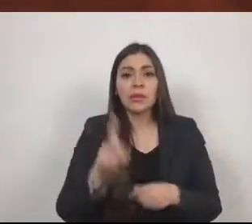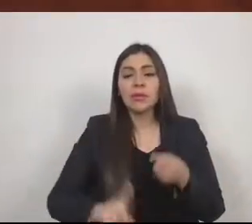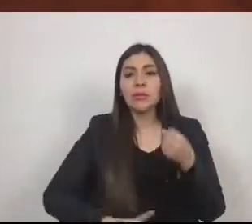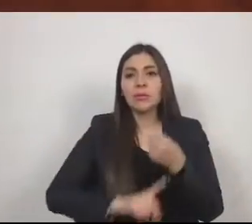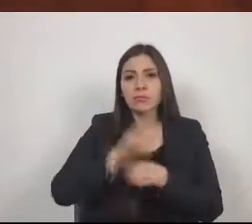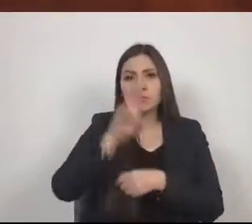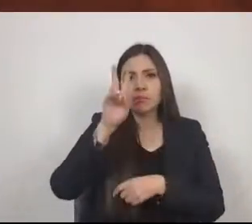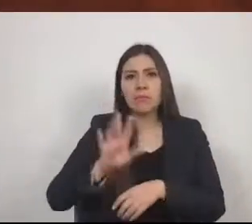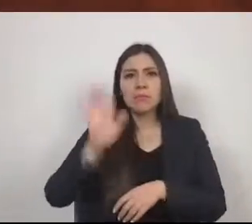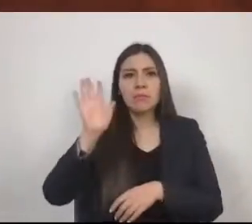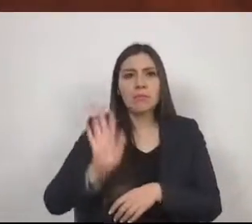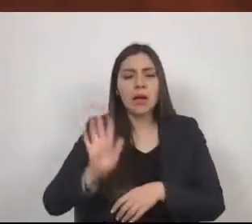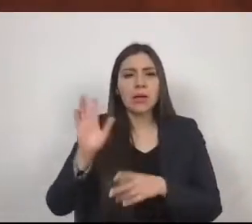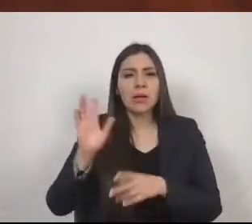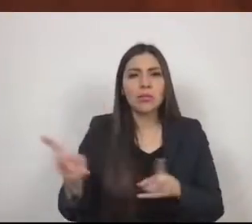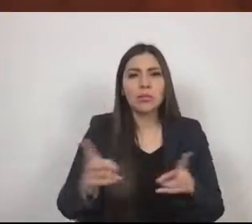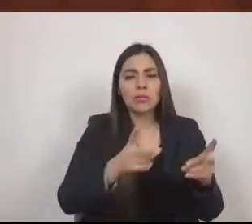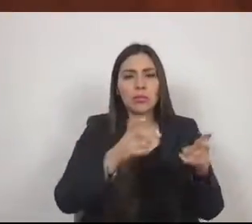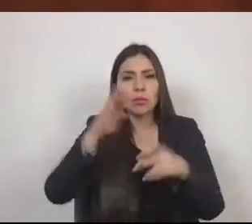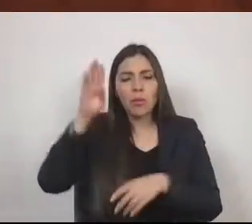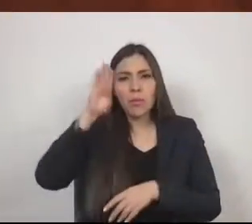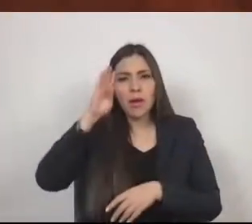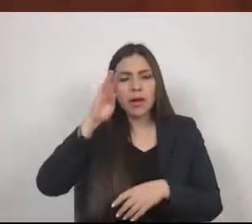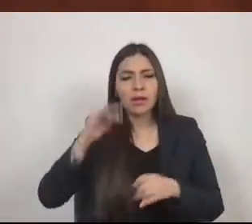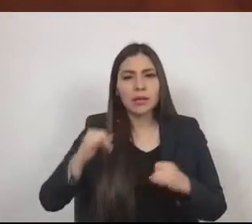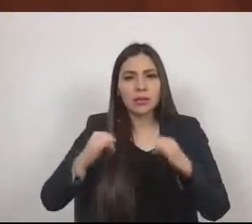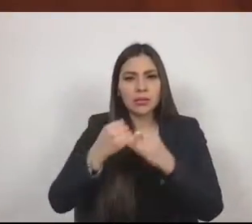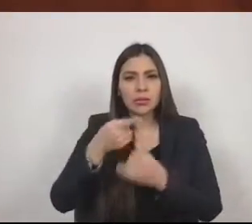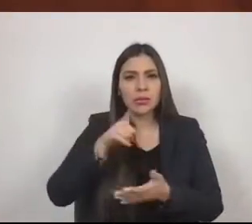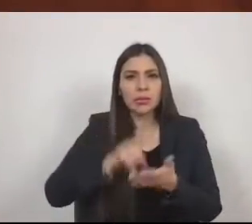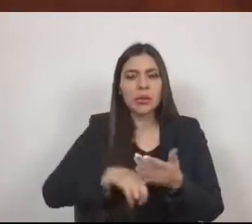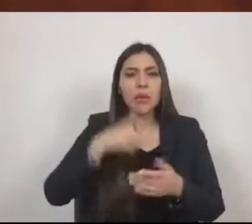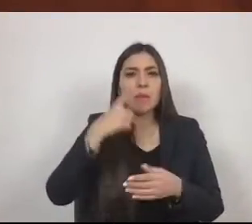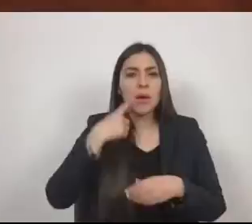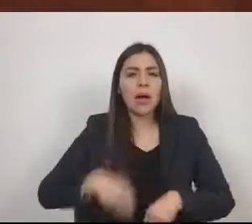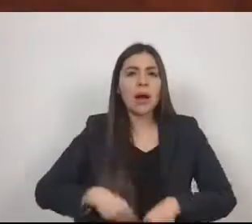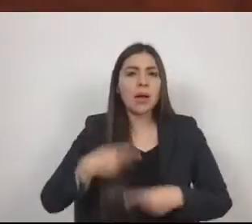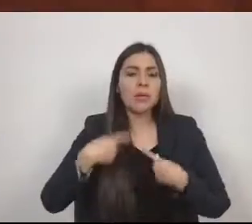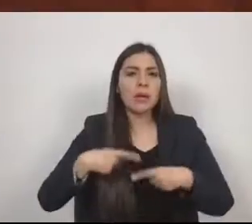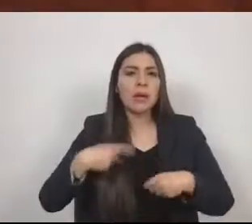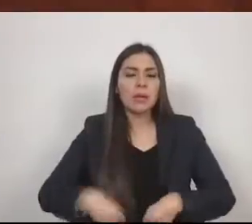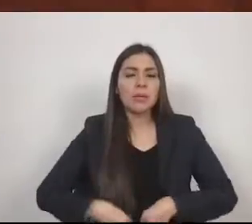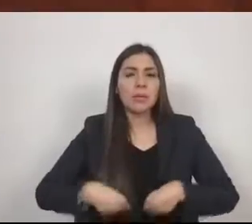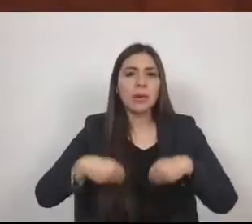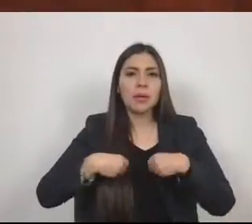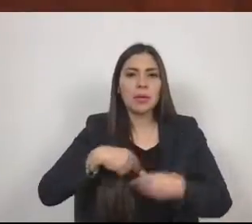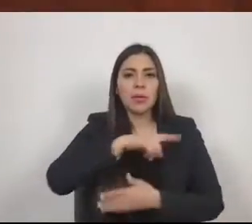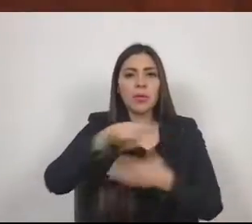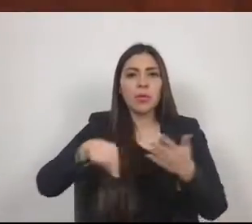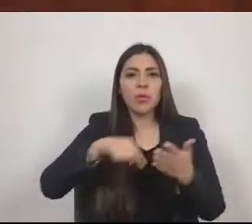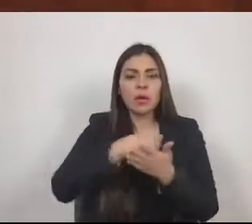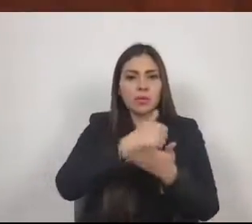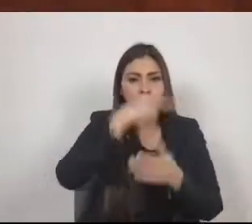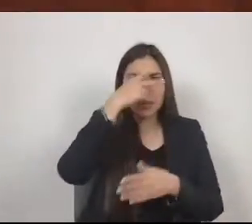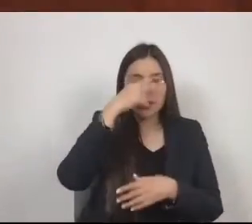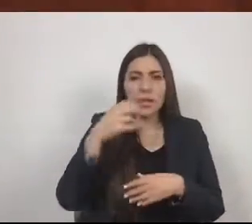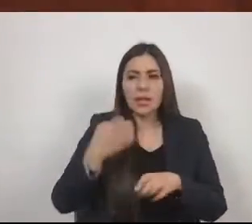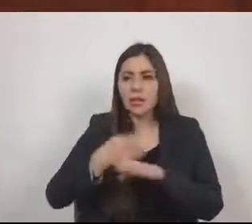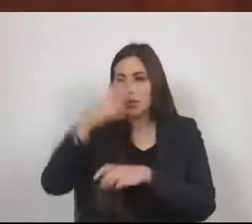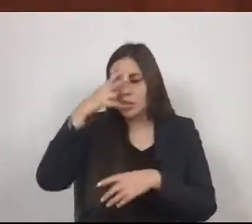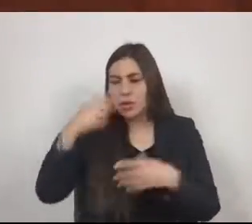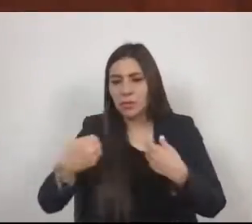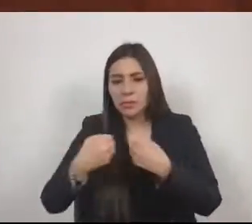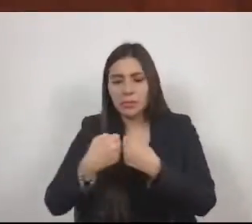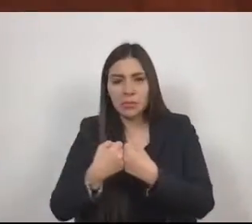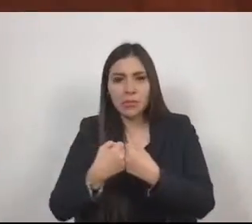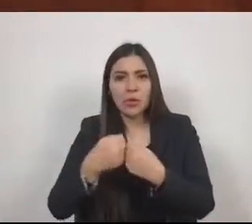institucionalizado a la calidad de vida de los habitantes de las zonas metropolitanas, al cortar de golpe los